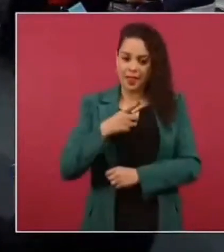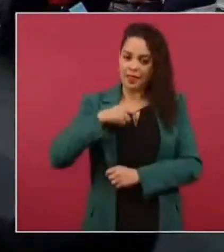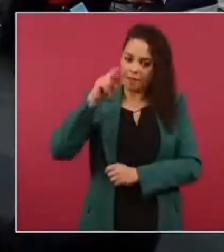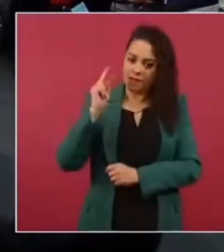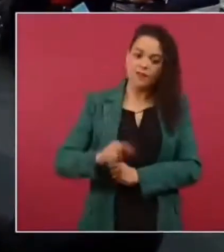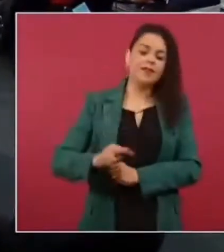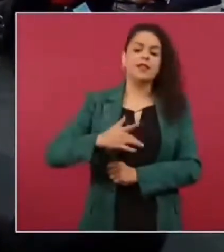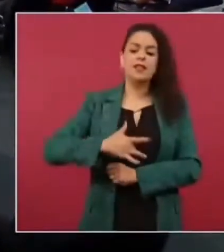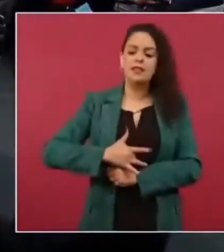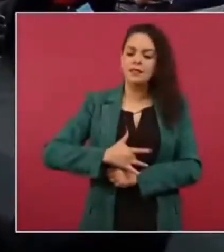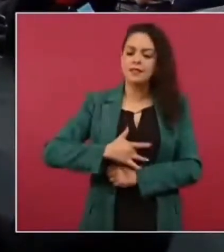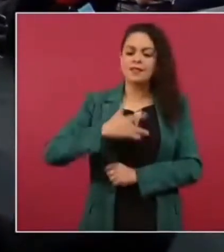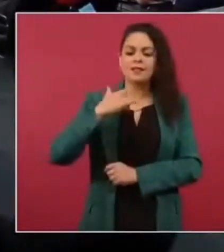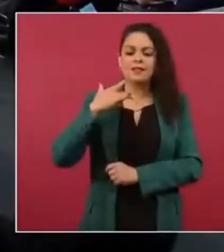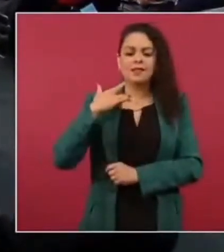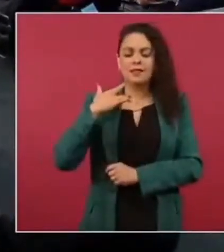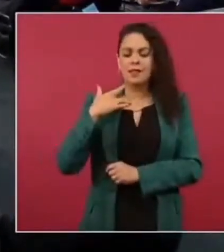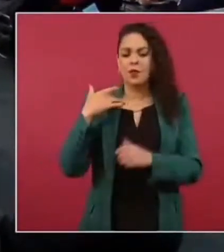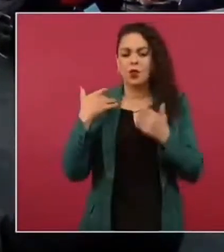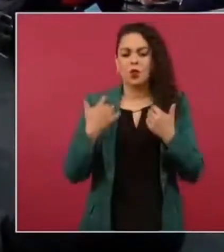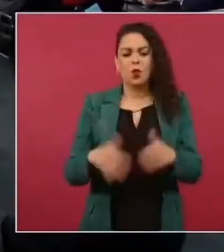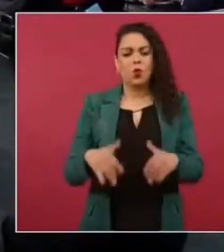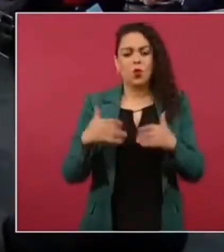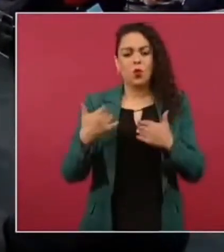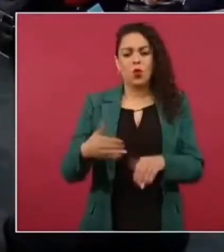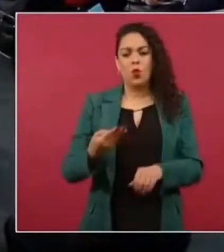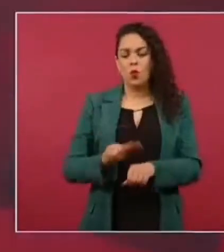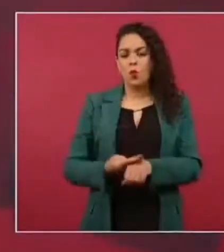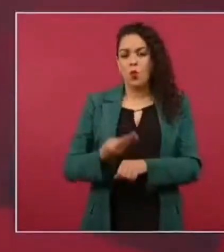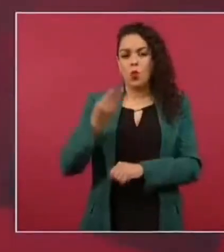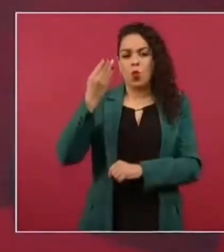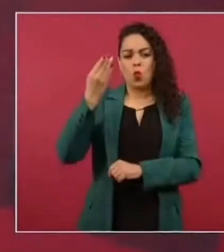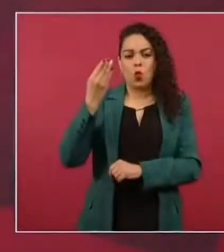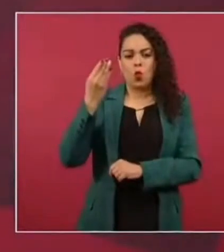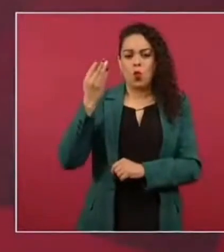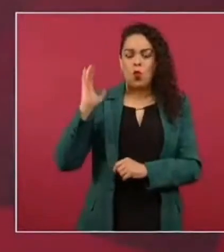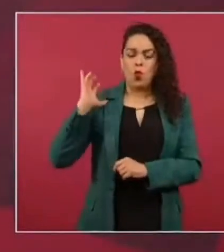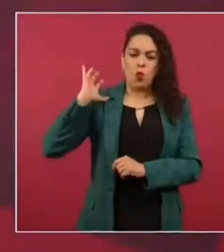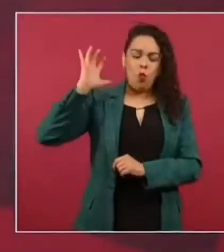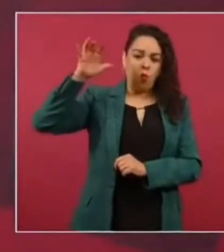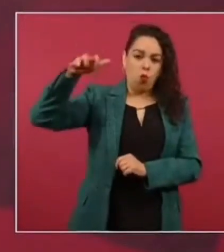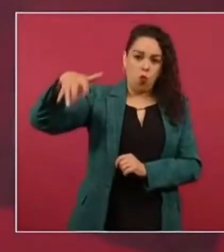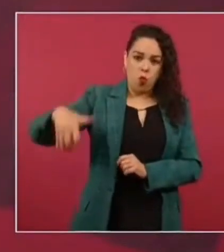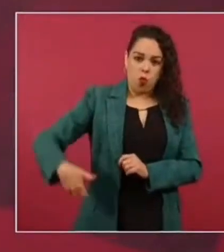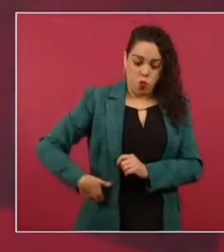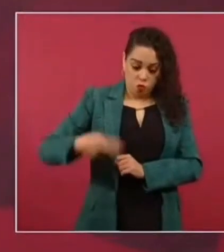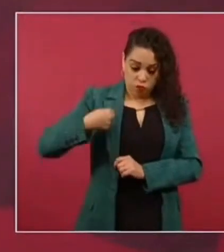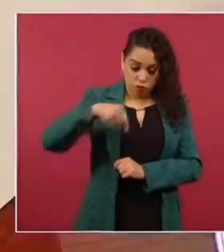los mexicanos mucho mucho mucho muy orgullosos